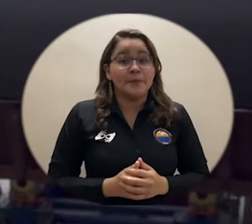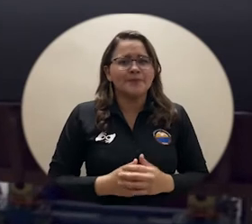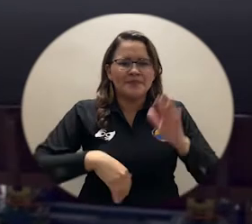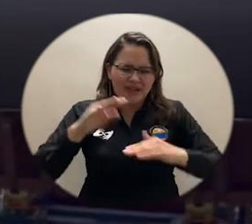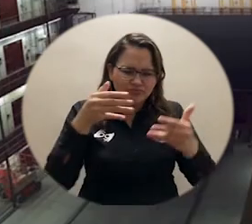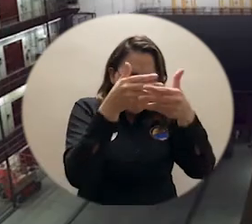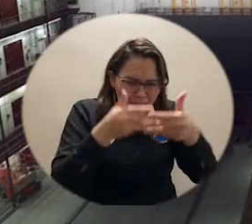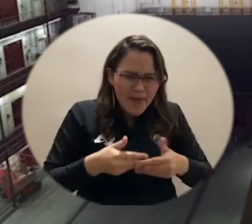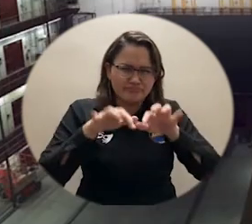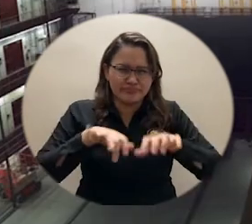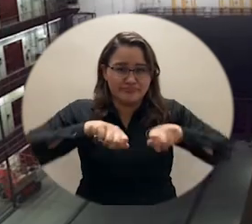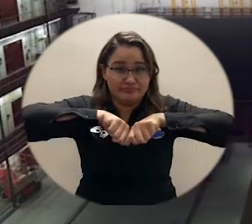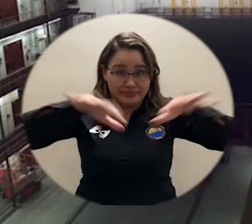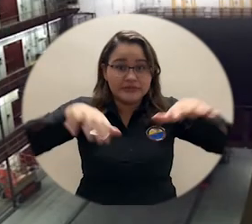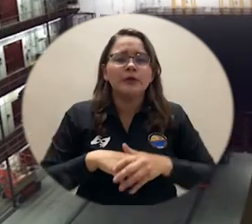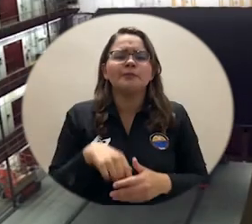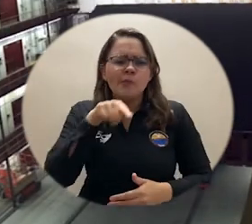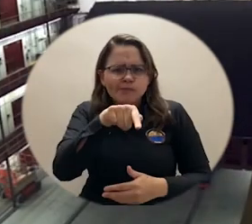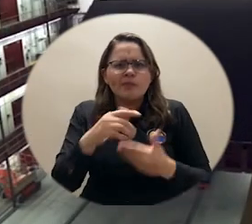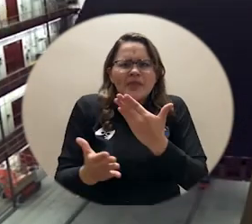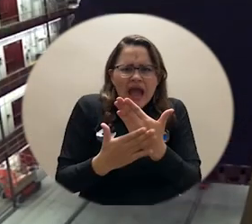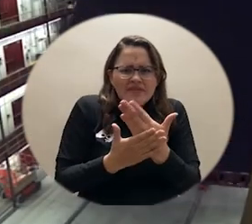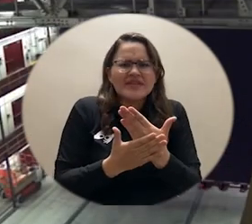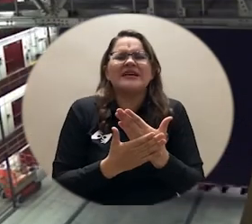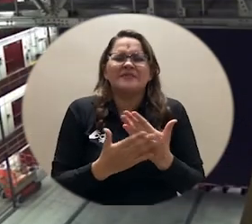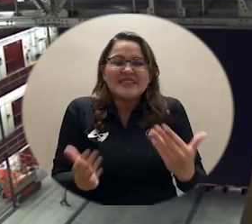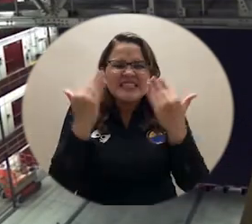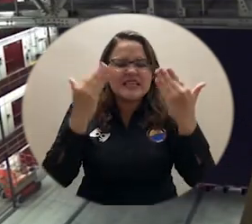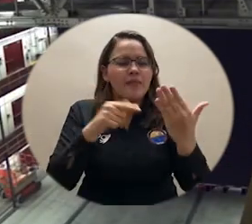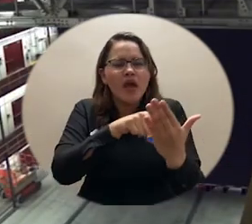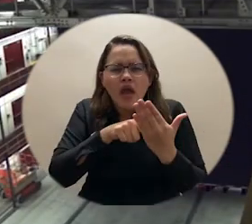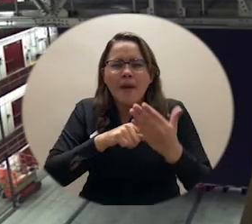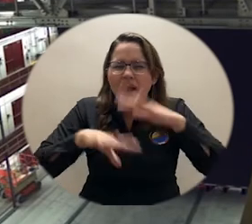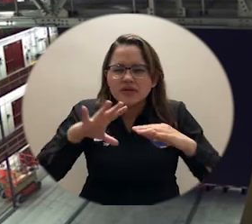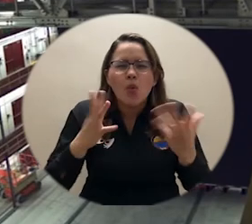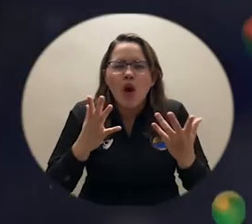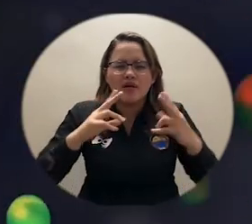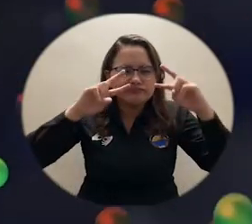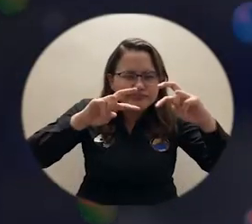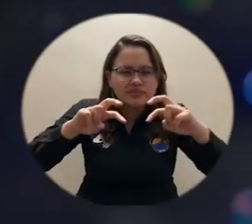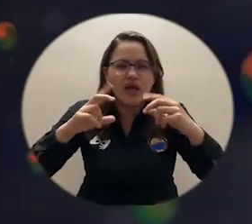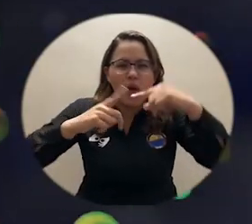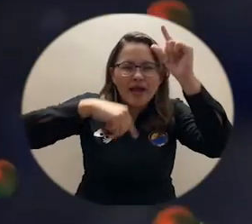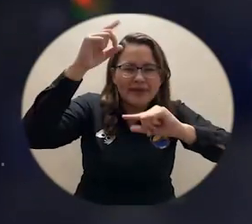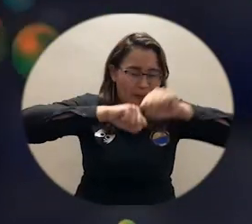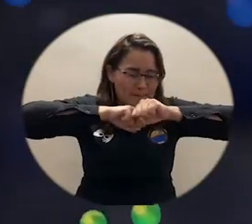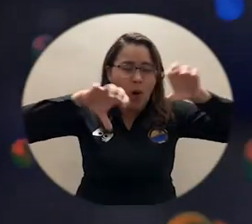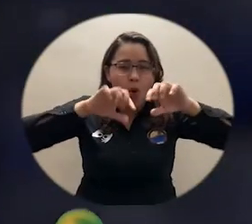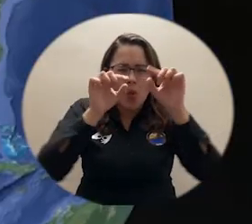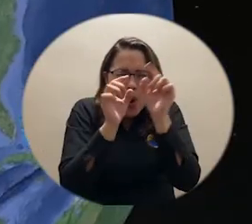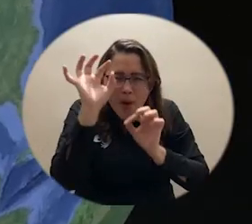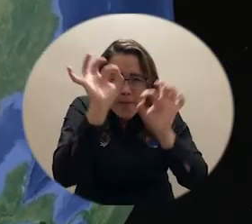publicado explica que con el experimento NOVA se pueden detectar neutrinos producto de explosiones de estrellas tipo supernova, si ese efecto